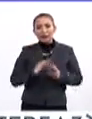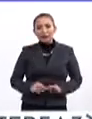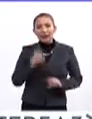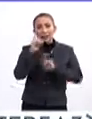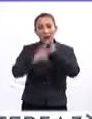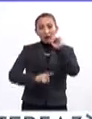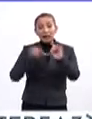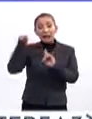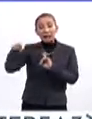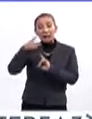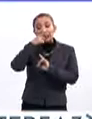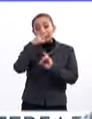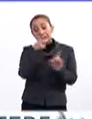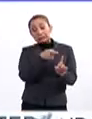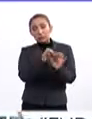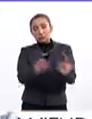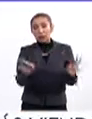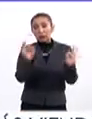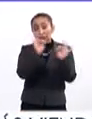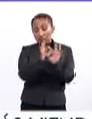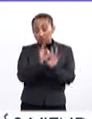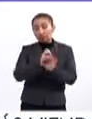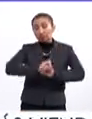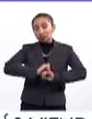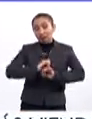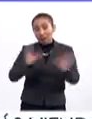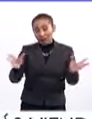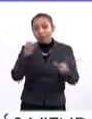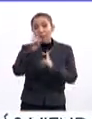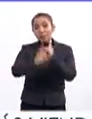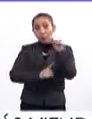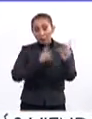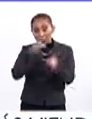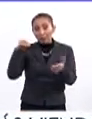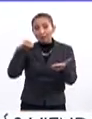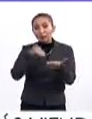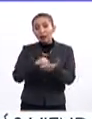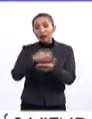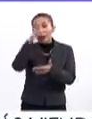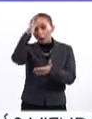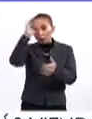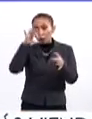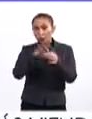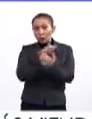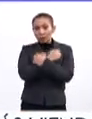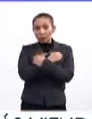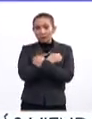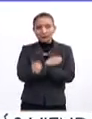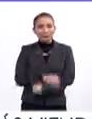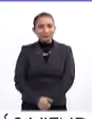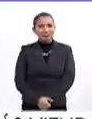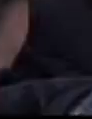Deporte, y ahí destacó la importancia de, por supuesto, el deporte en el nuevo acuerdo educativo.